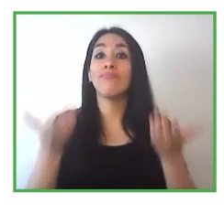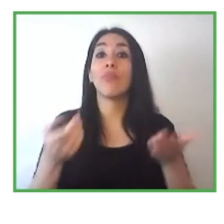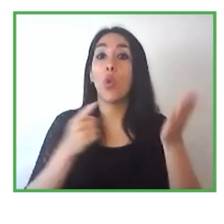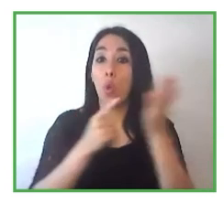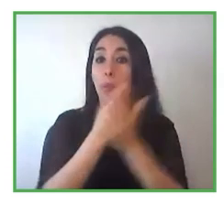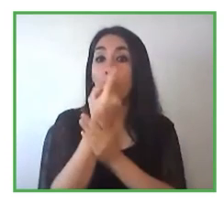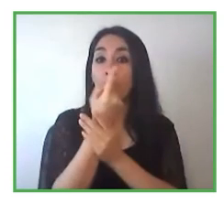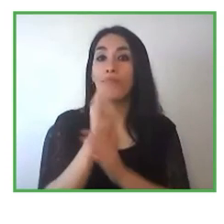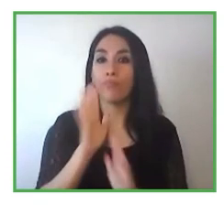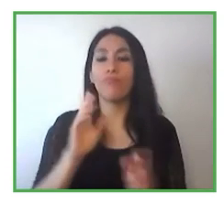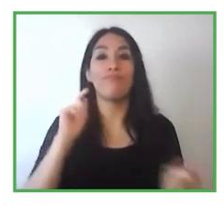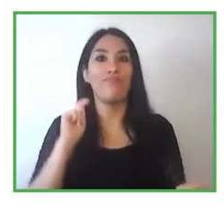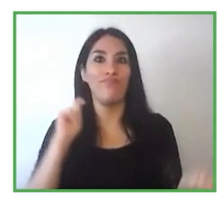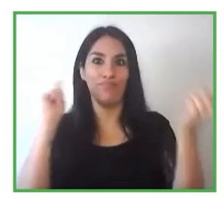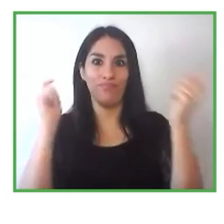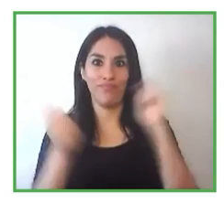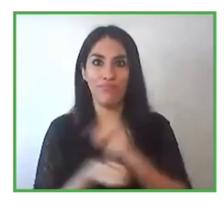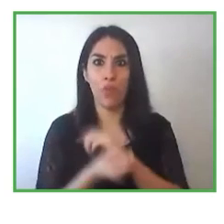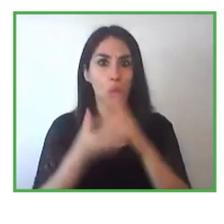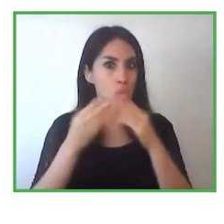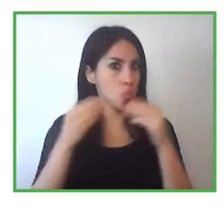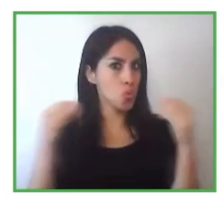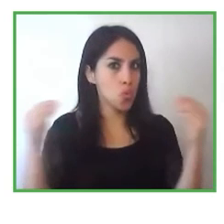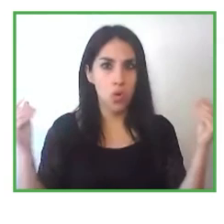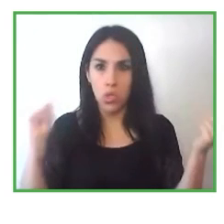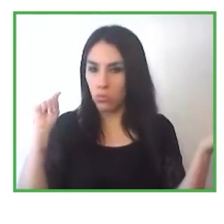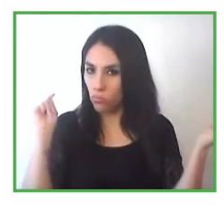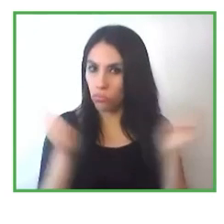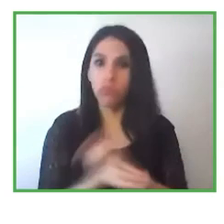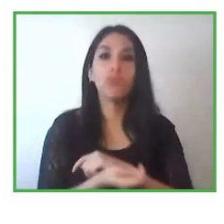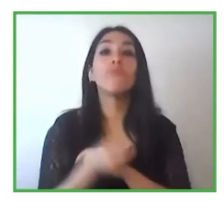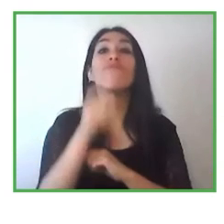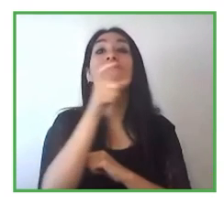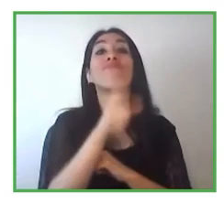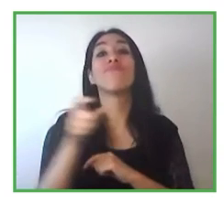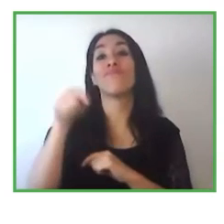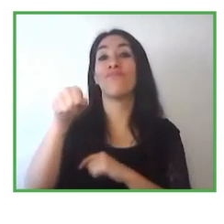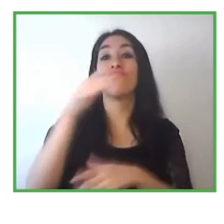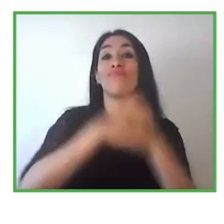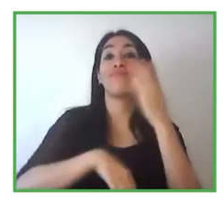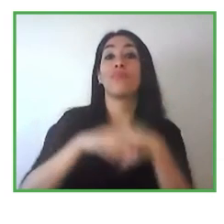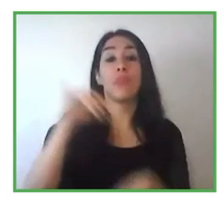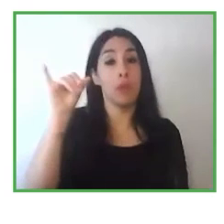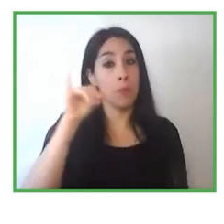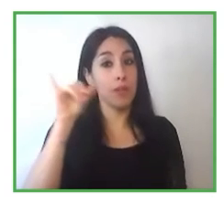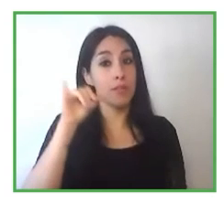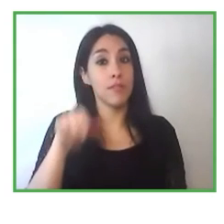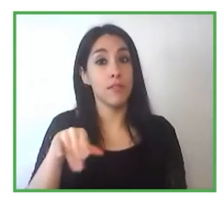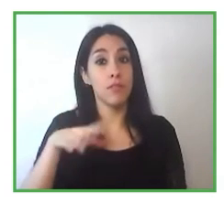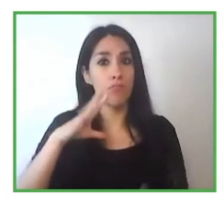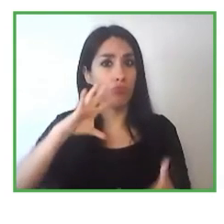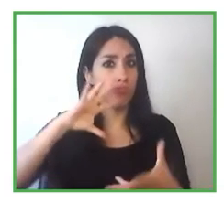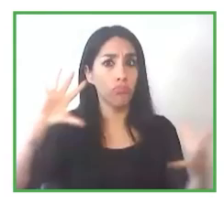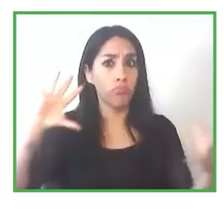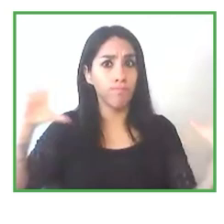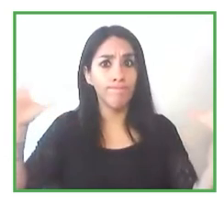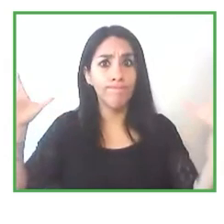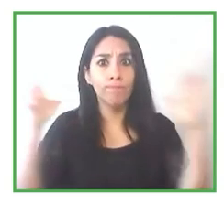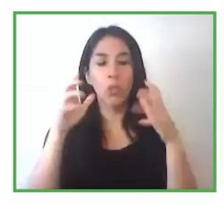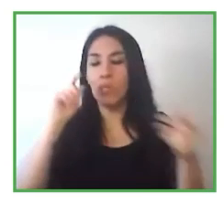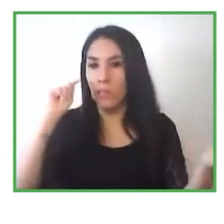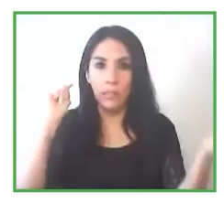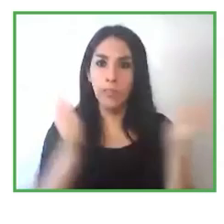tocado vivir ellos no están exentos de vivirlos también y de tener que someterse a esos